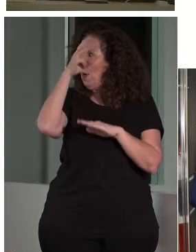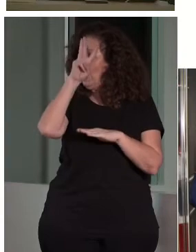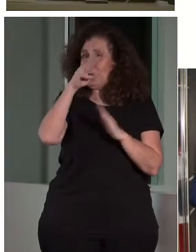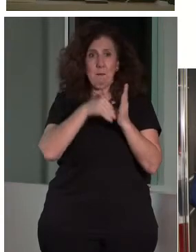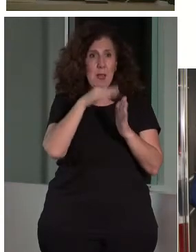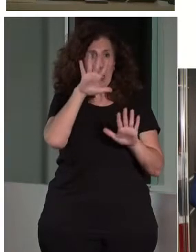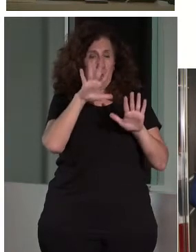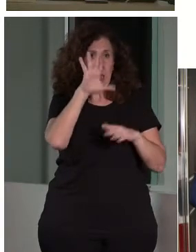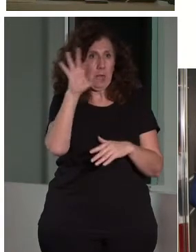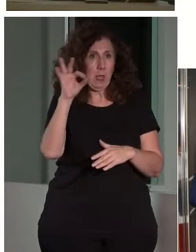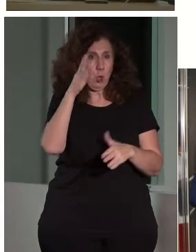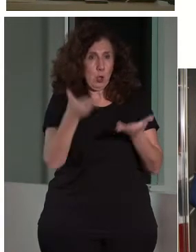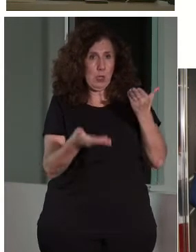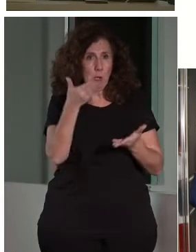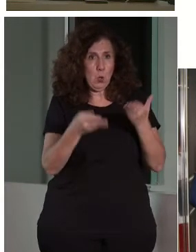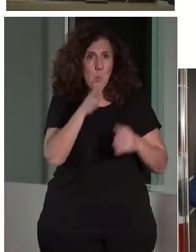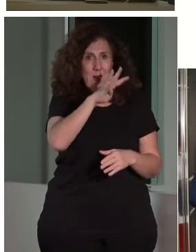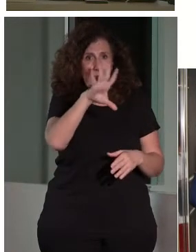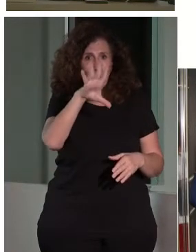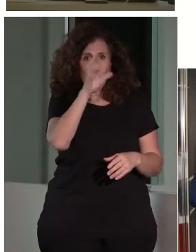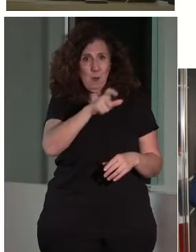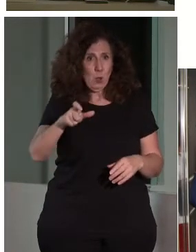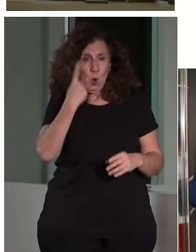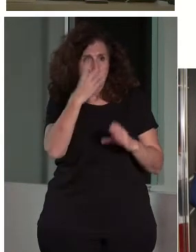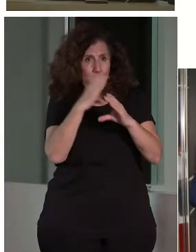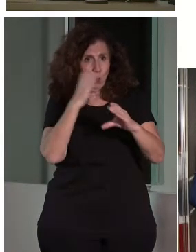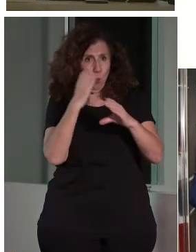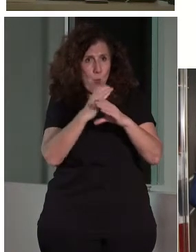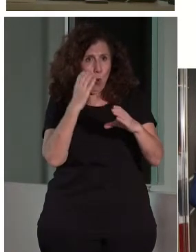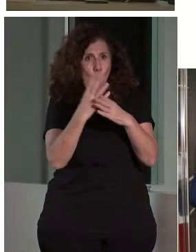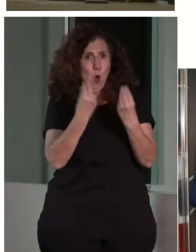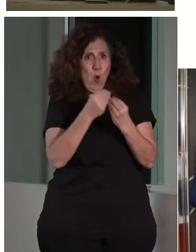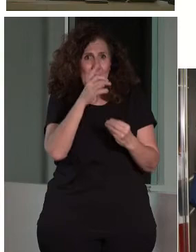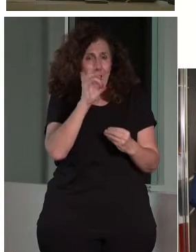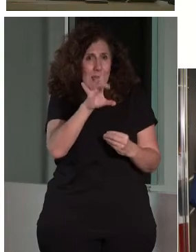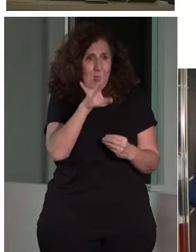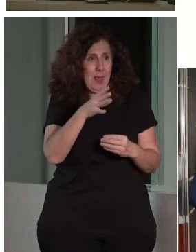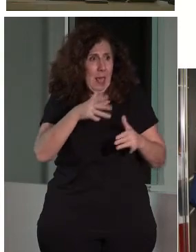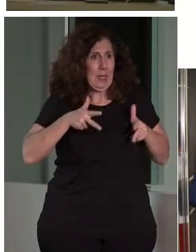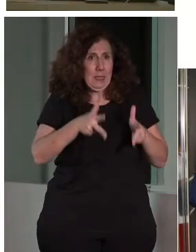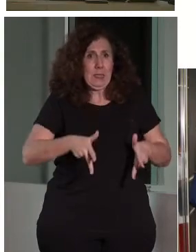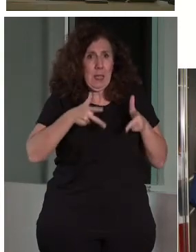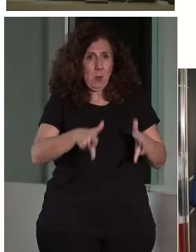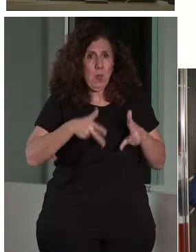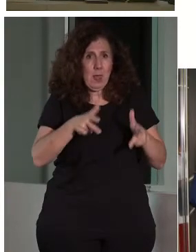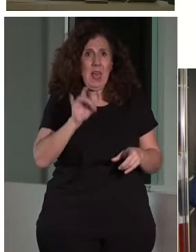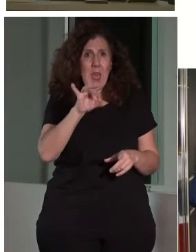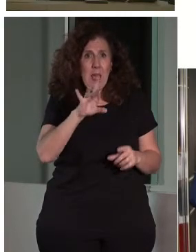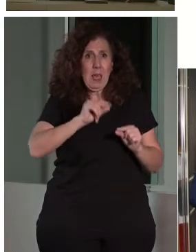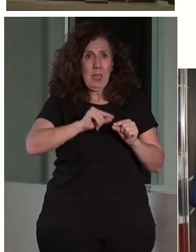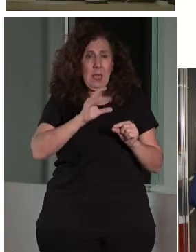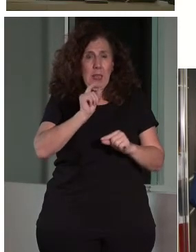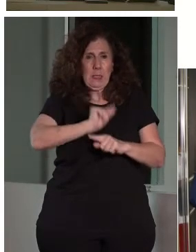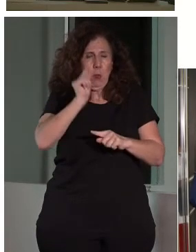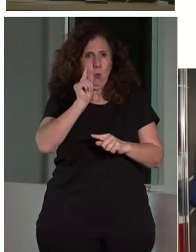ha sido una de nuestras mejores ideas. Ahí subimos a un autobús entero con 15 sillas de ruedas. Y lo movemos en cuestión de 15 segundos entre una planta y